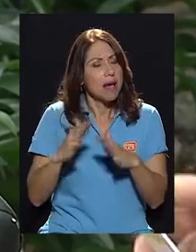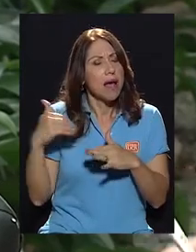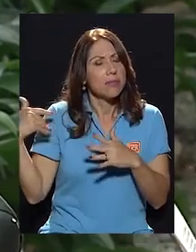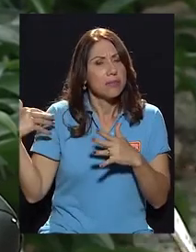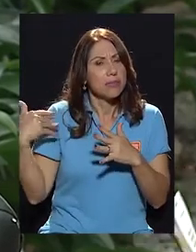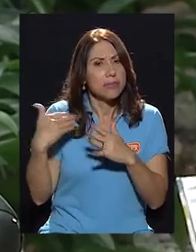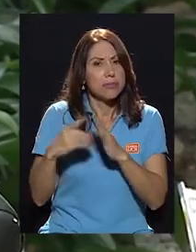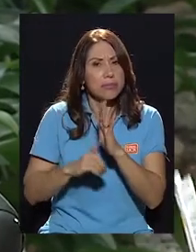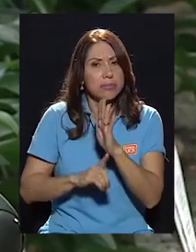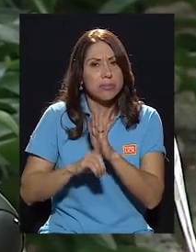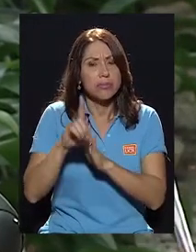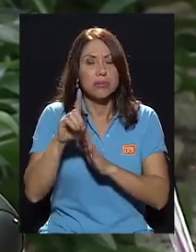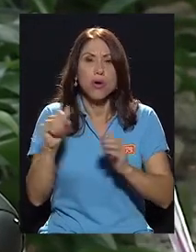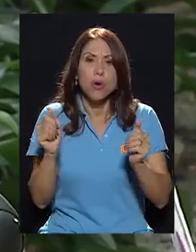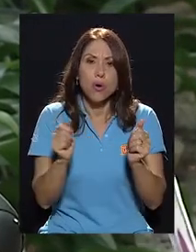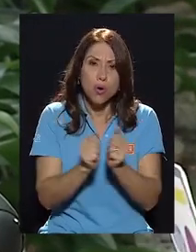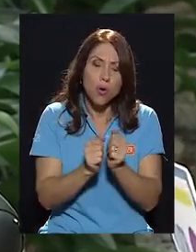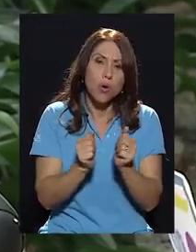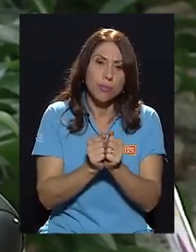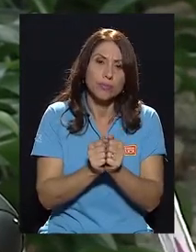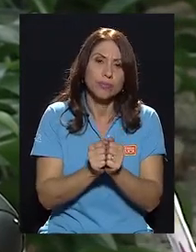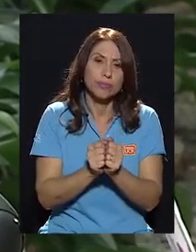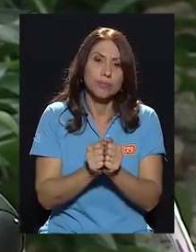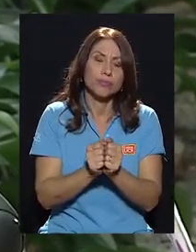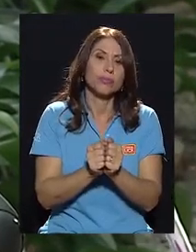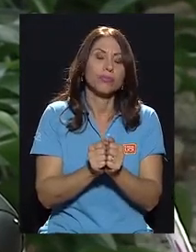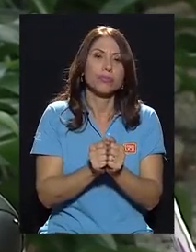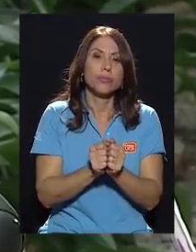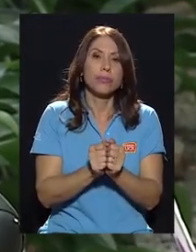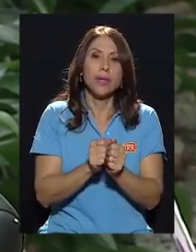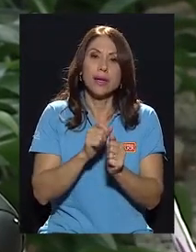con la cual tienen que relacionarse.